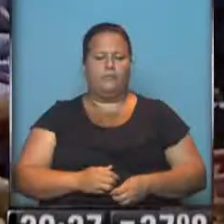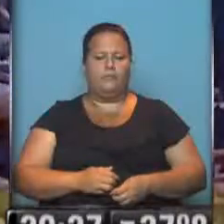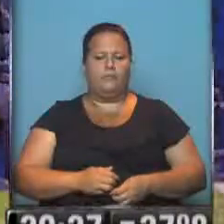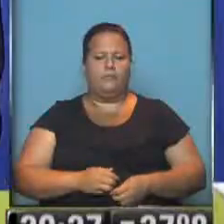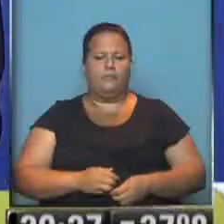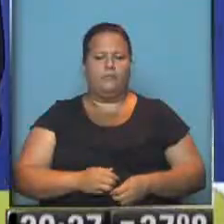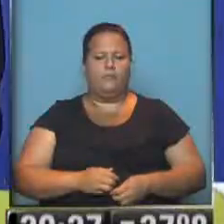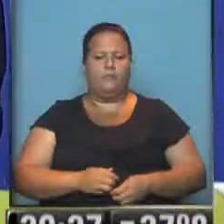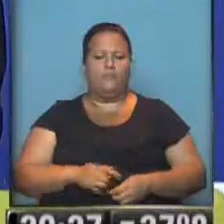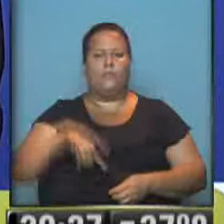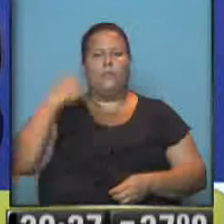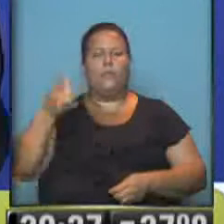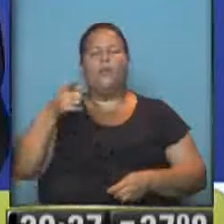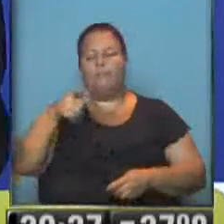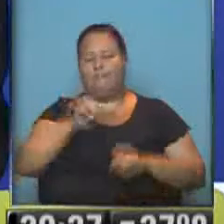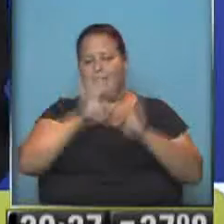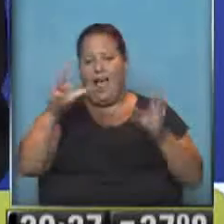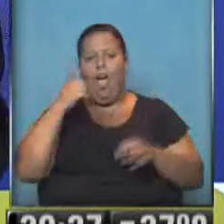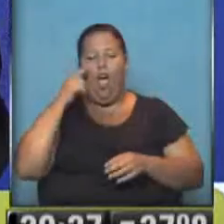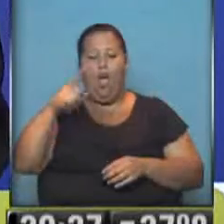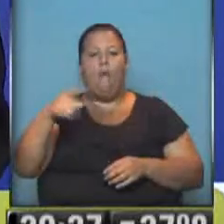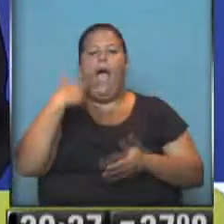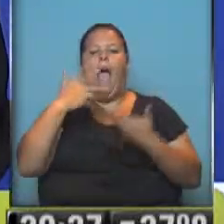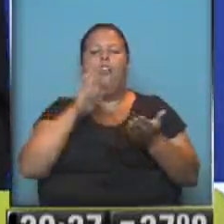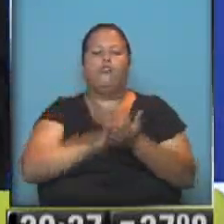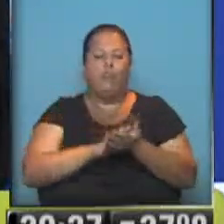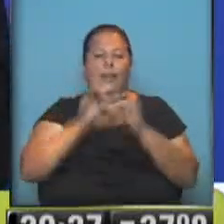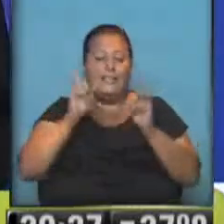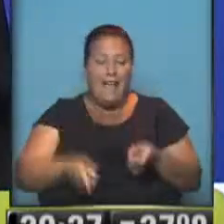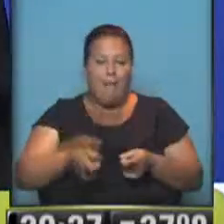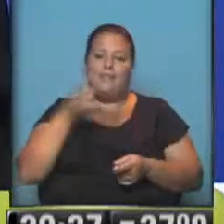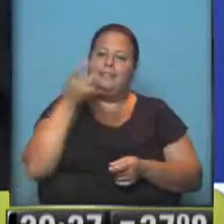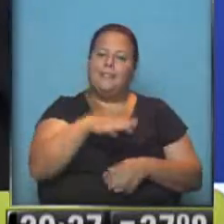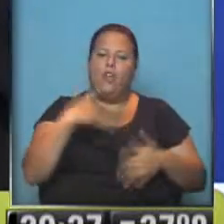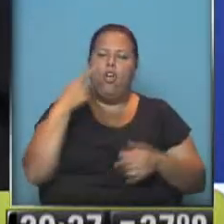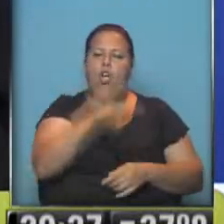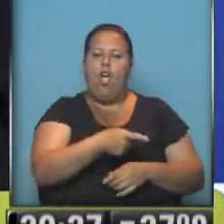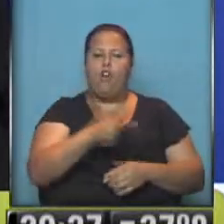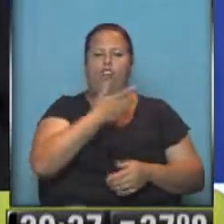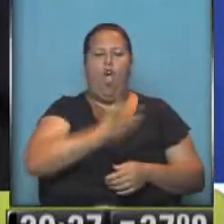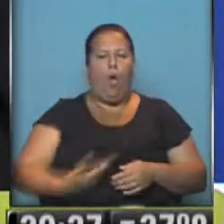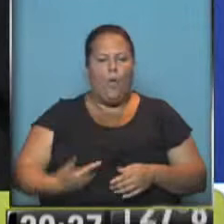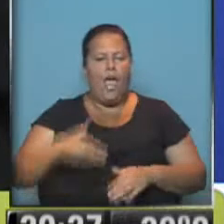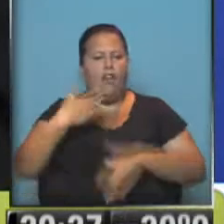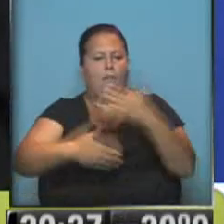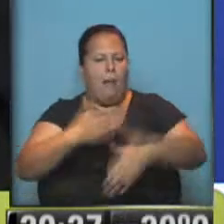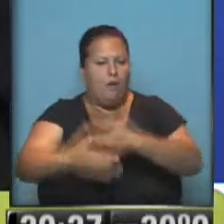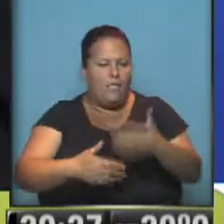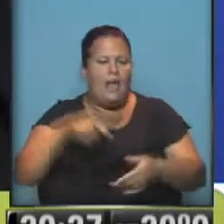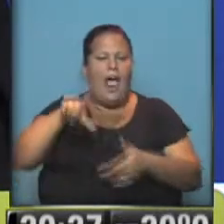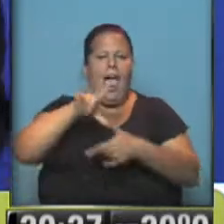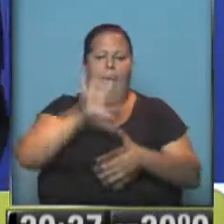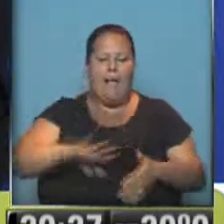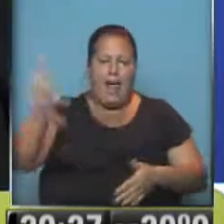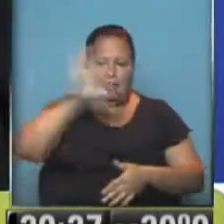¿En qué otro lugar del claro que Ignacio Ramonel se refiere también a esta ofensiva que hay en contra de los gobiernos progresistas en América